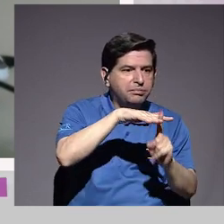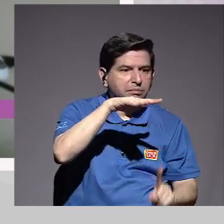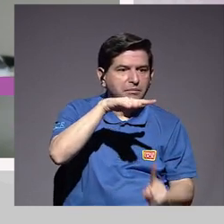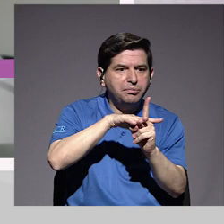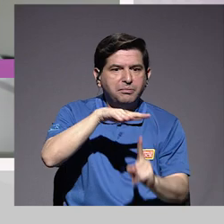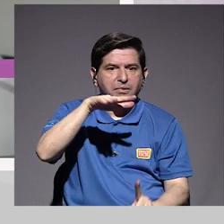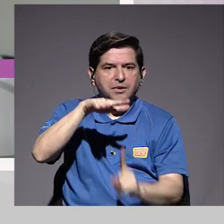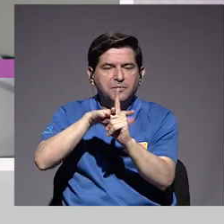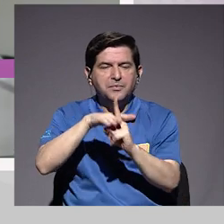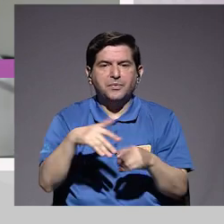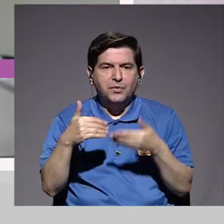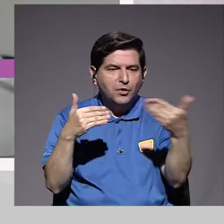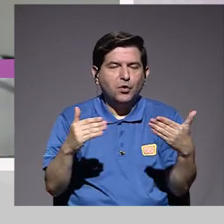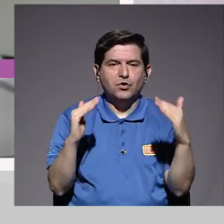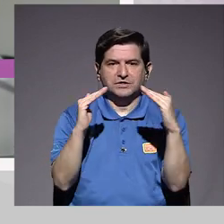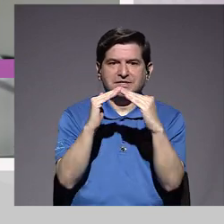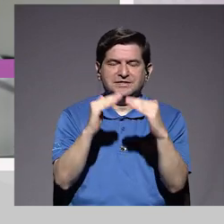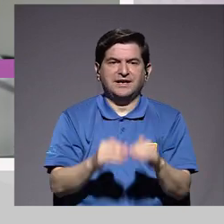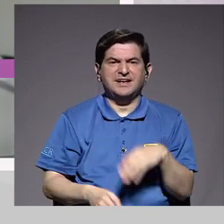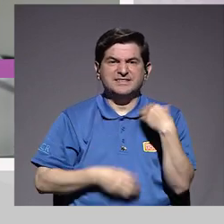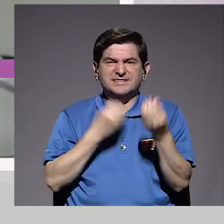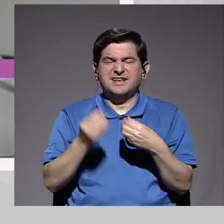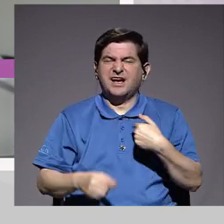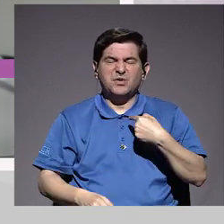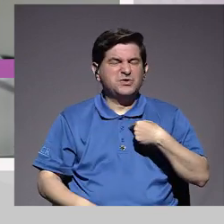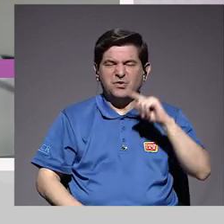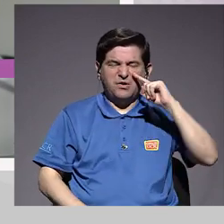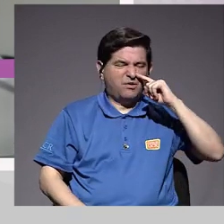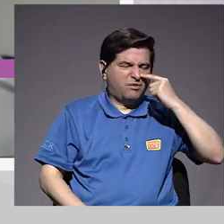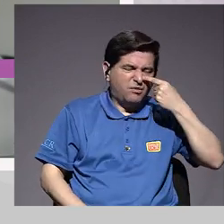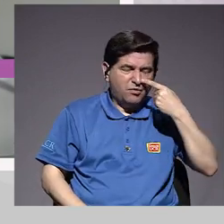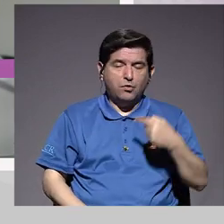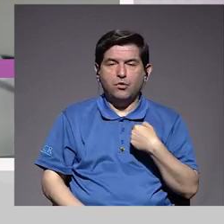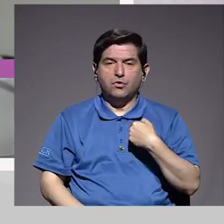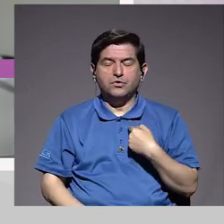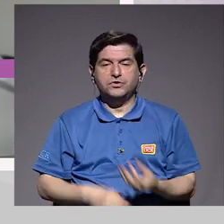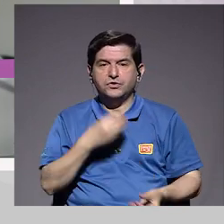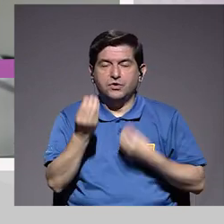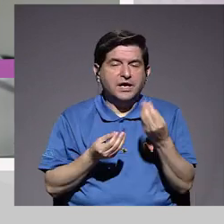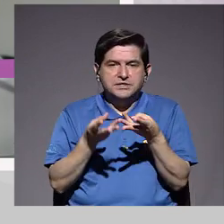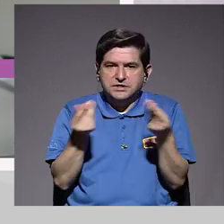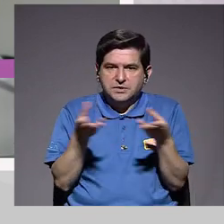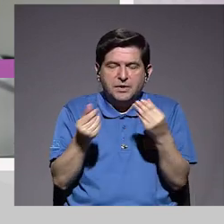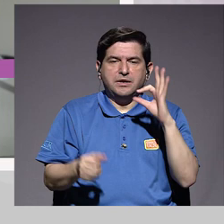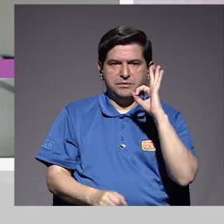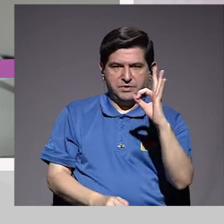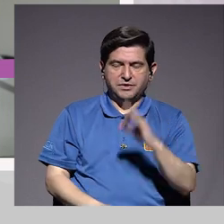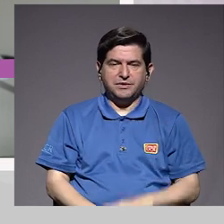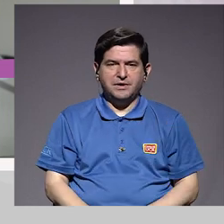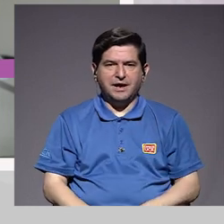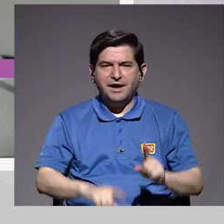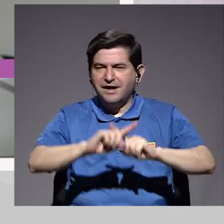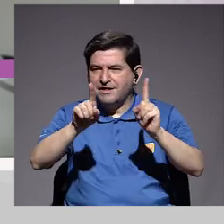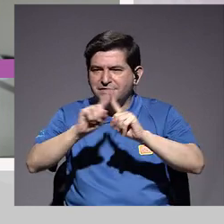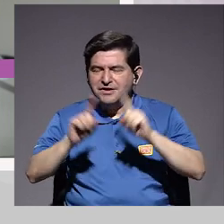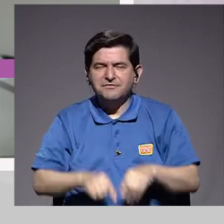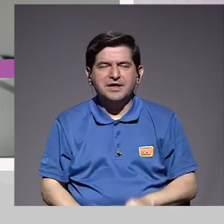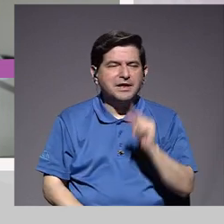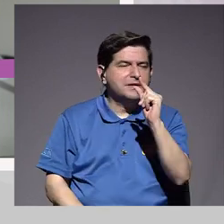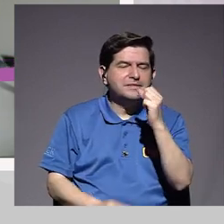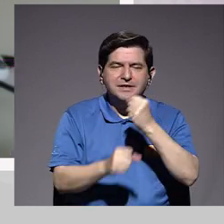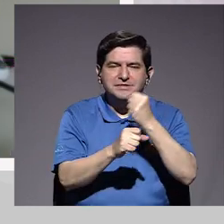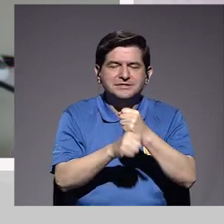detalles en casa que uno dice, bueno, ¿qué hago para no aburrirme? O ¿qué tengo que hacer para ser productivo? Entonces te encuentras un montón de pequeños labores como